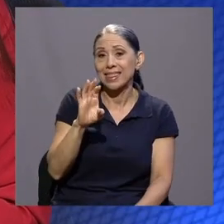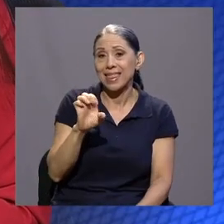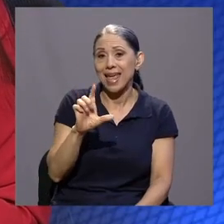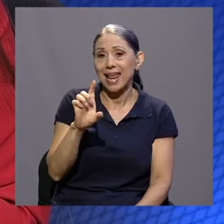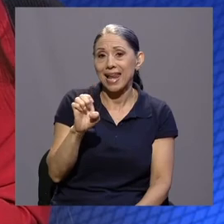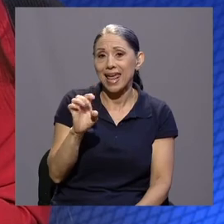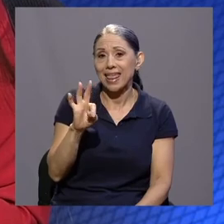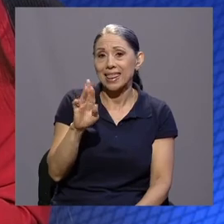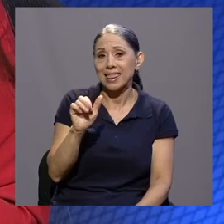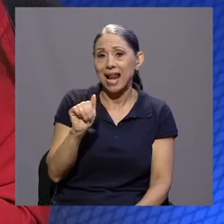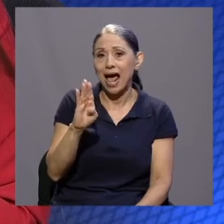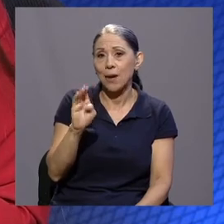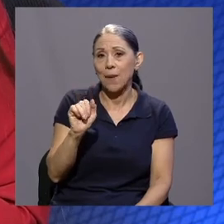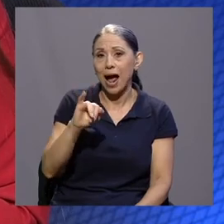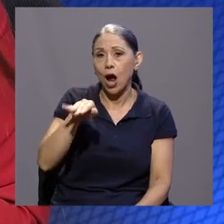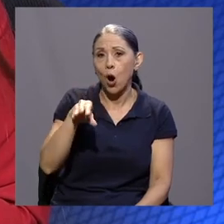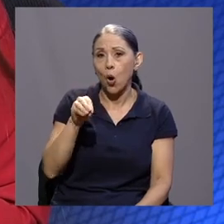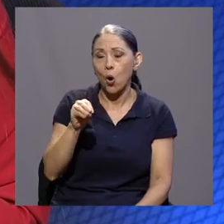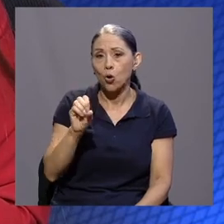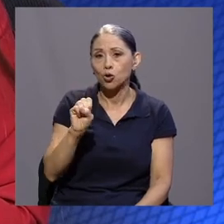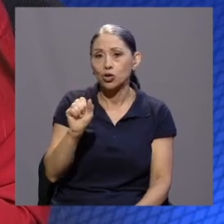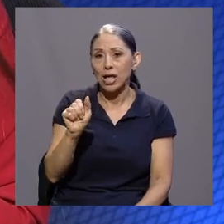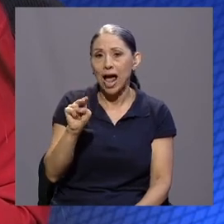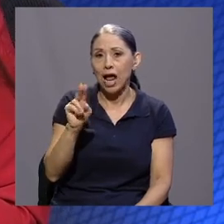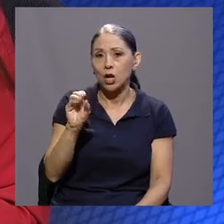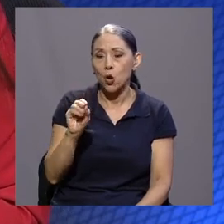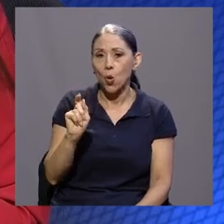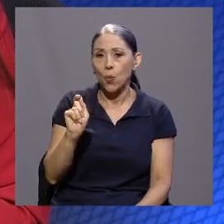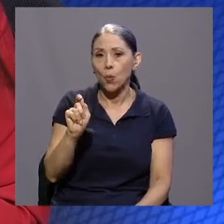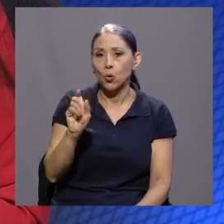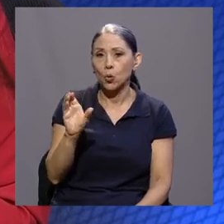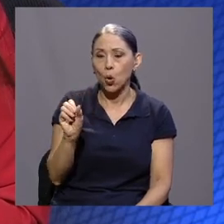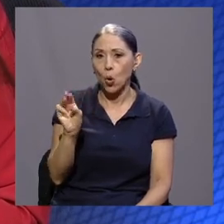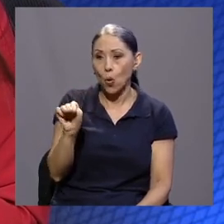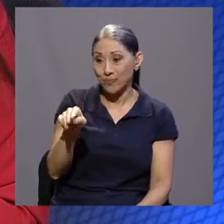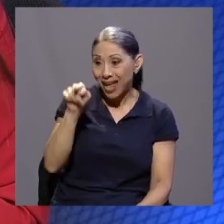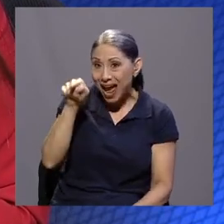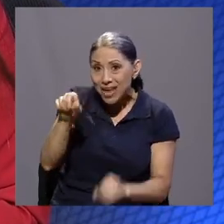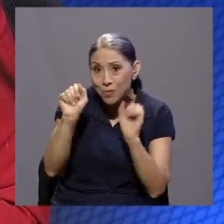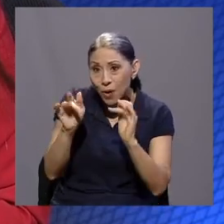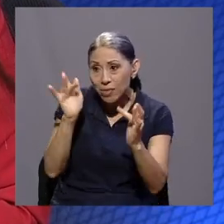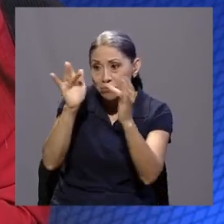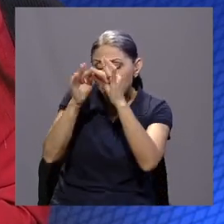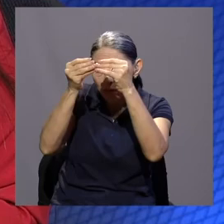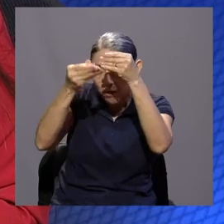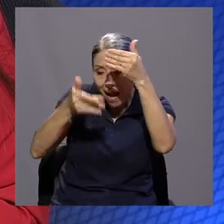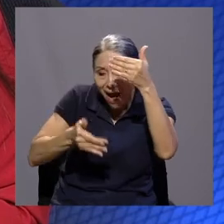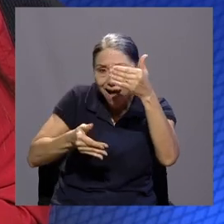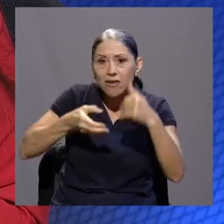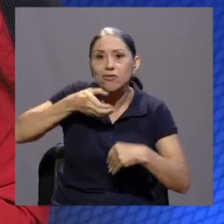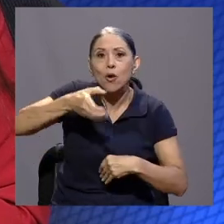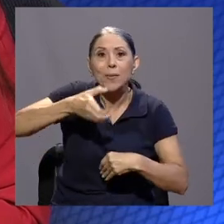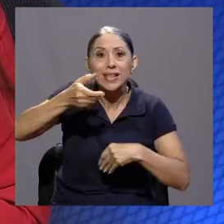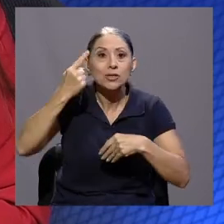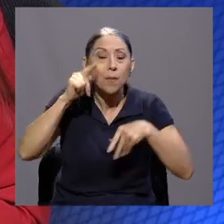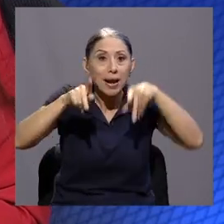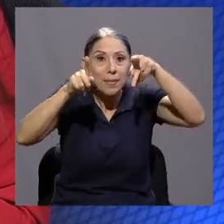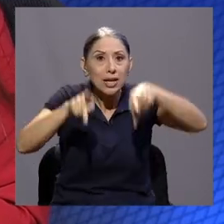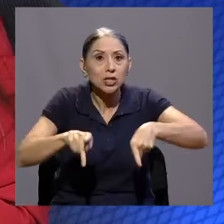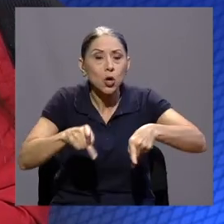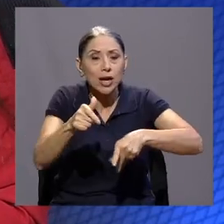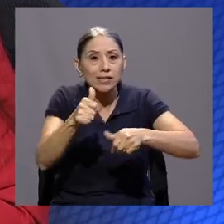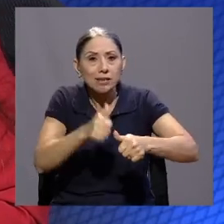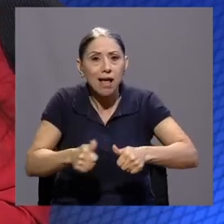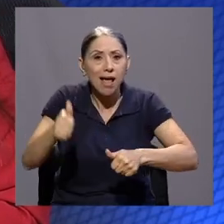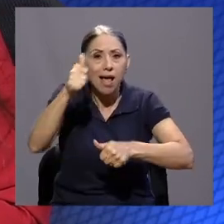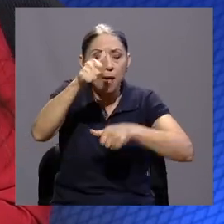pueden ingresar, hay recomendaciones para las personas que tienen personal a cargo, para lo que son los empleadores, para